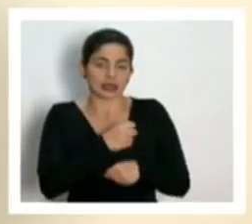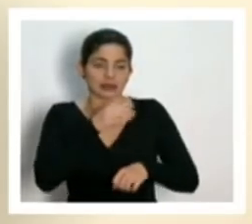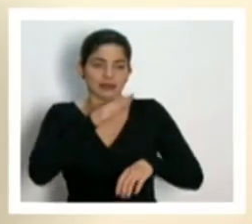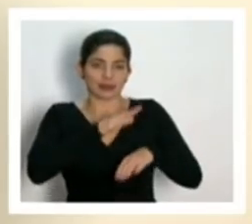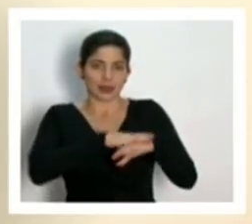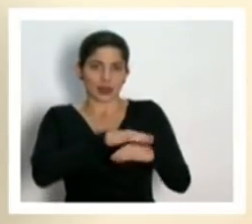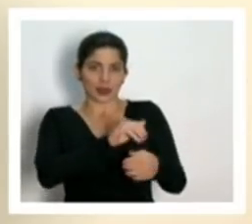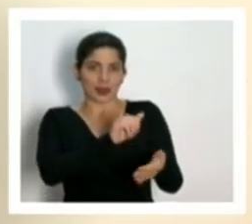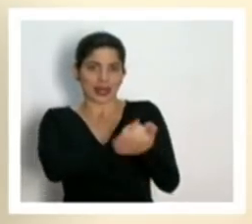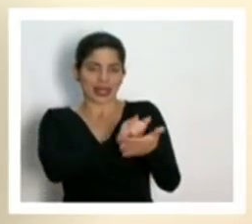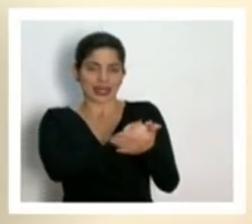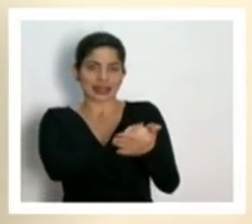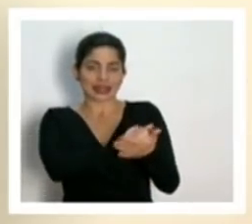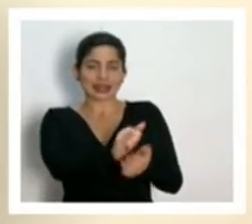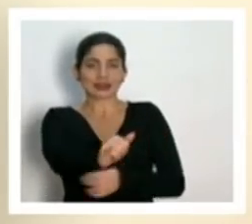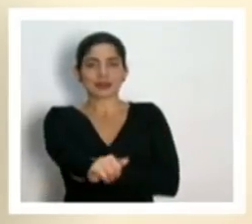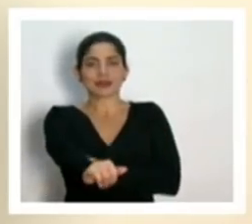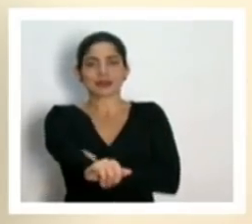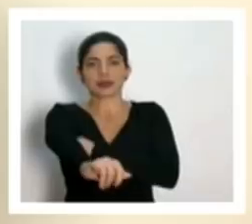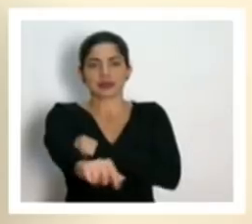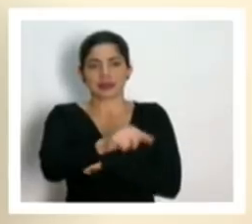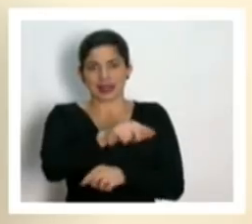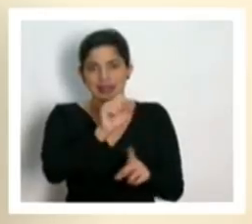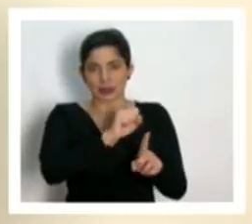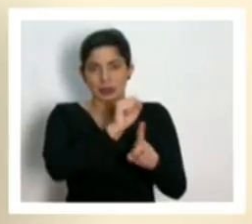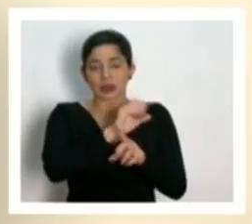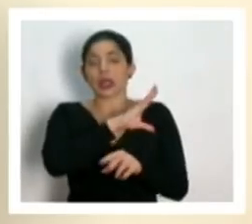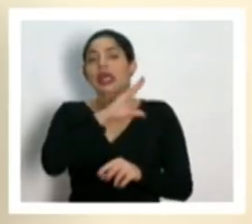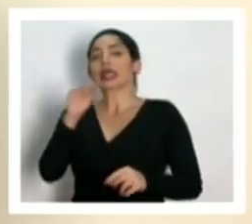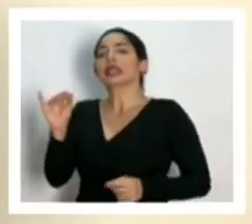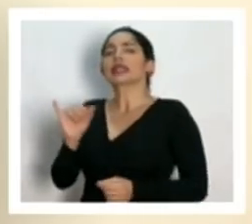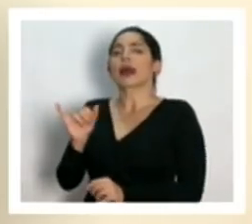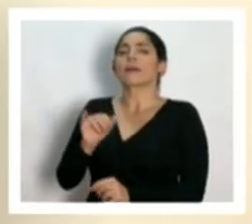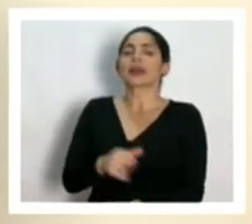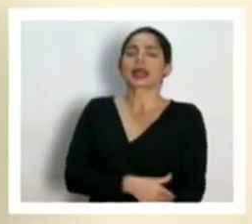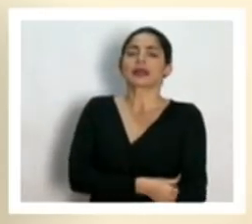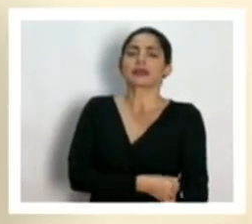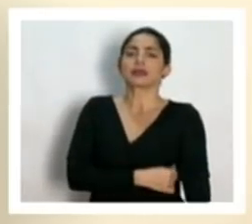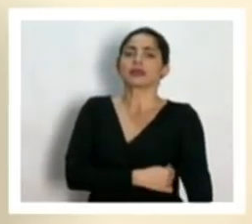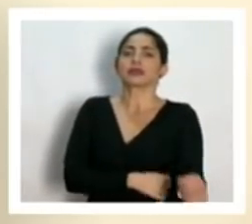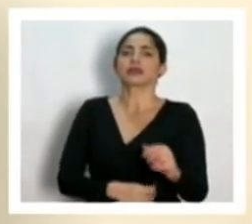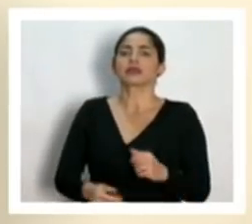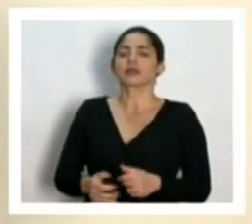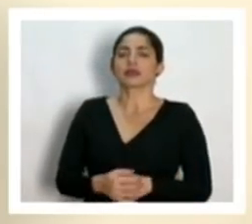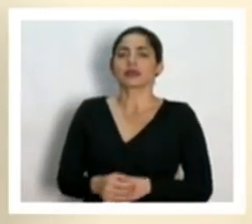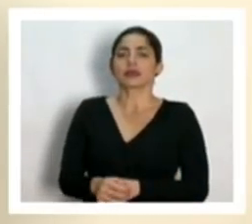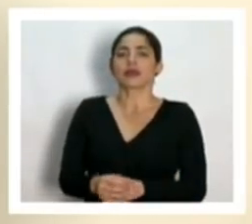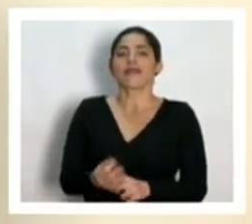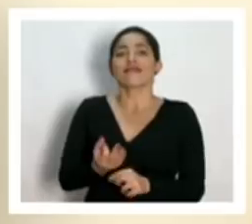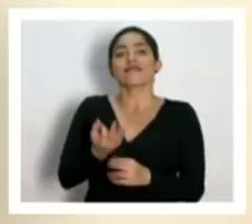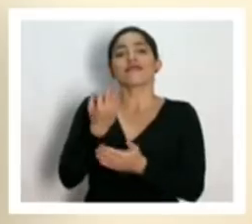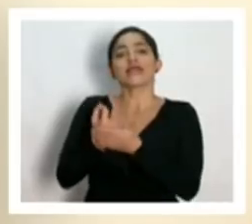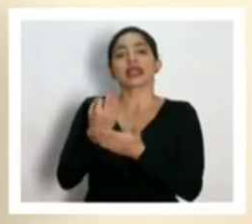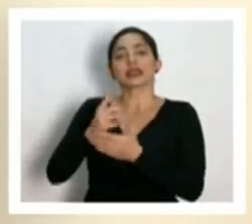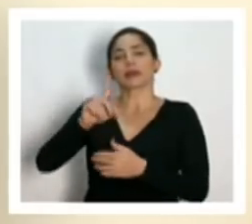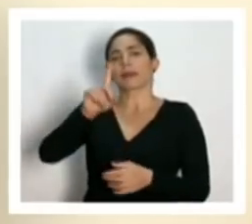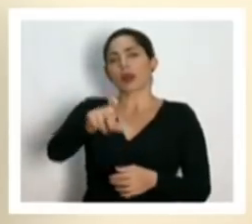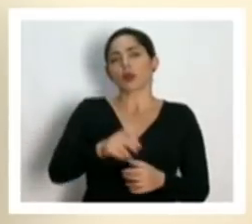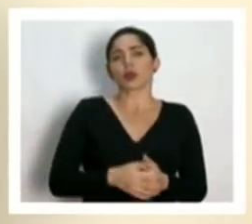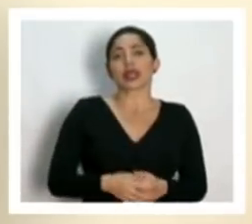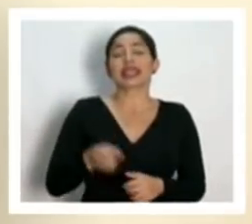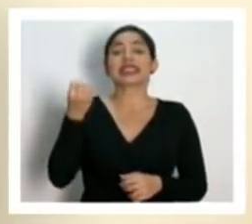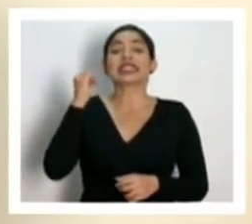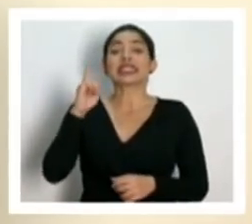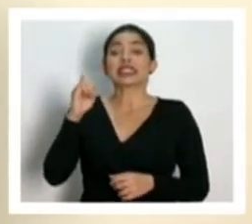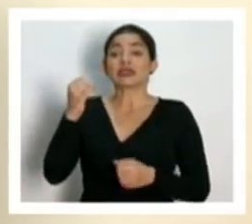pormenor. Y también del financiero consultan si